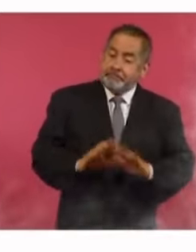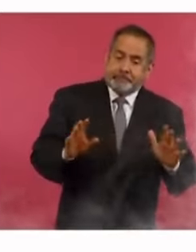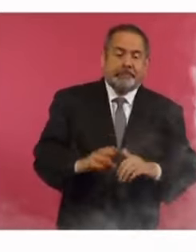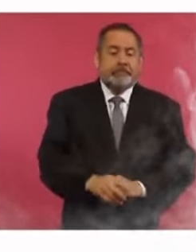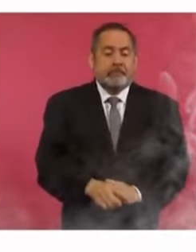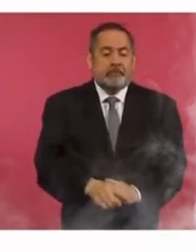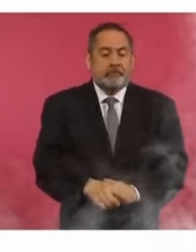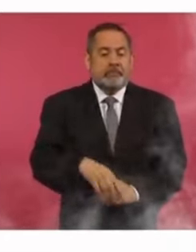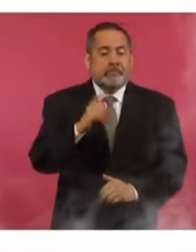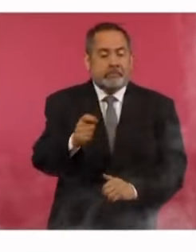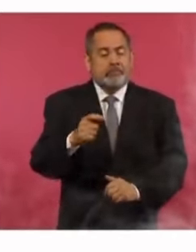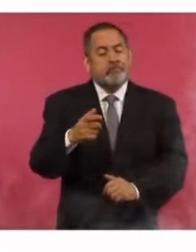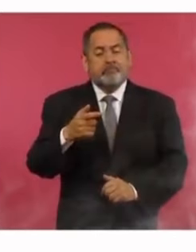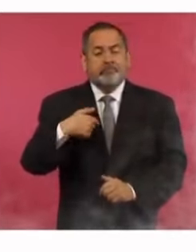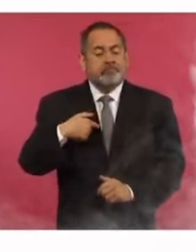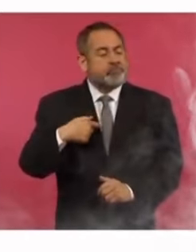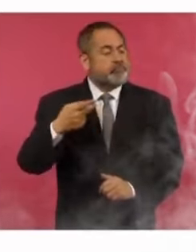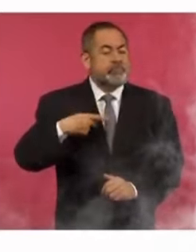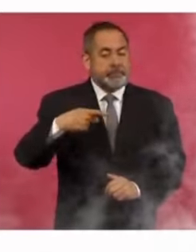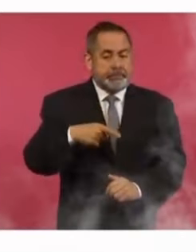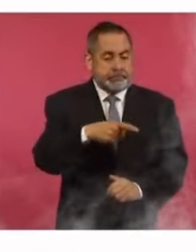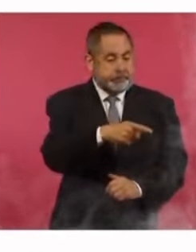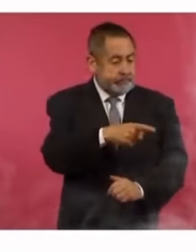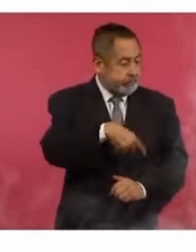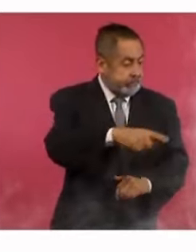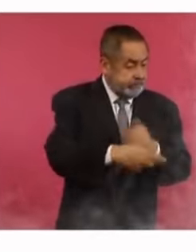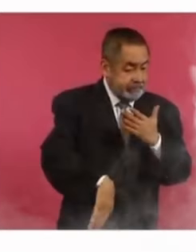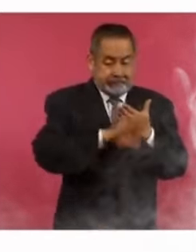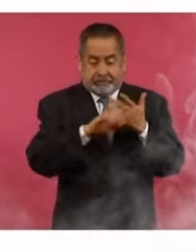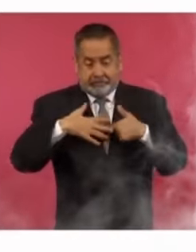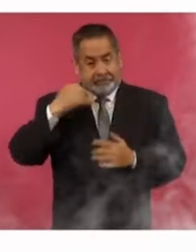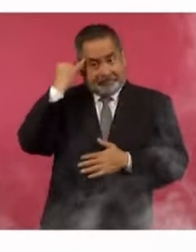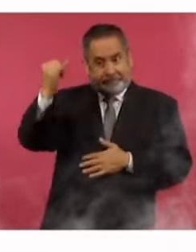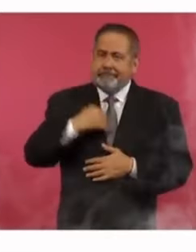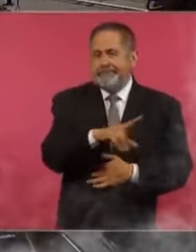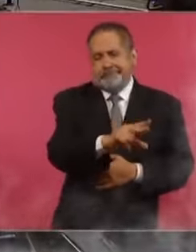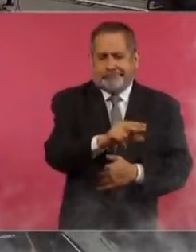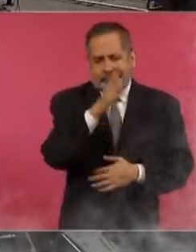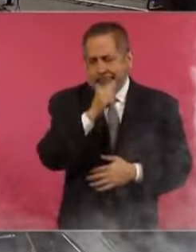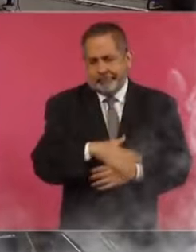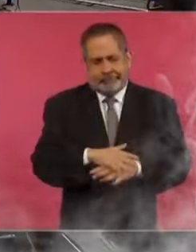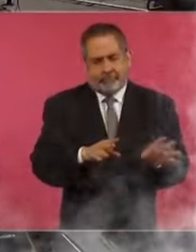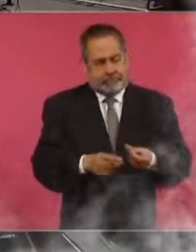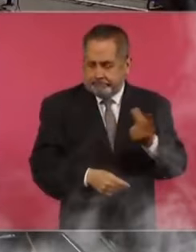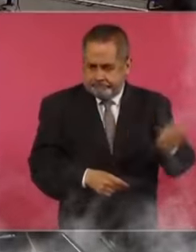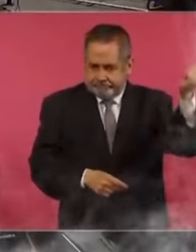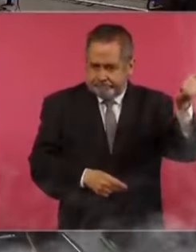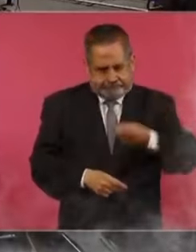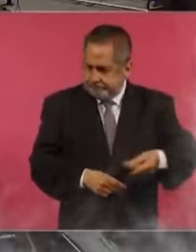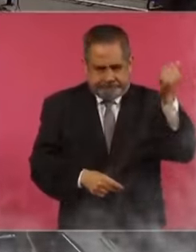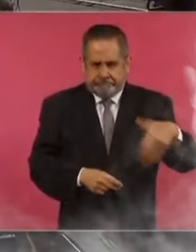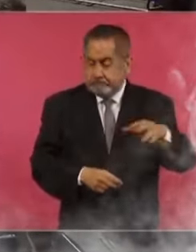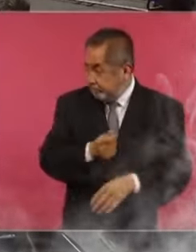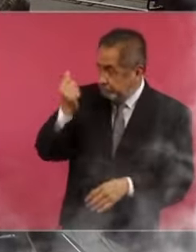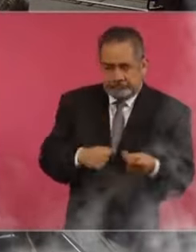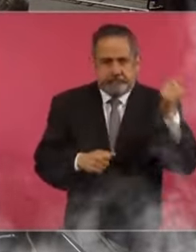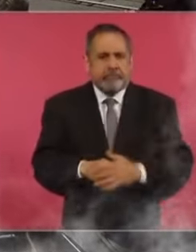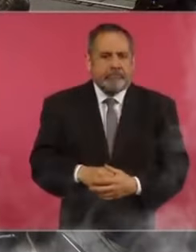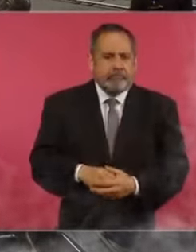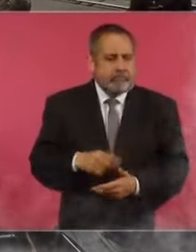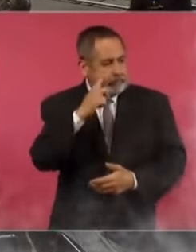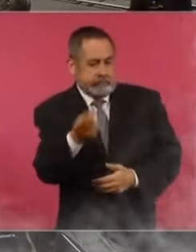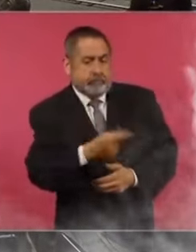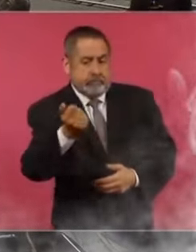ahí a que vaya una persona en contra de nuestros principios editoriales, eso no se puede. Eso es calle. Eso es calle. Eso es calle.